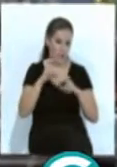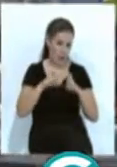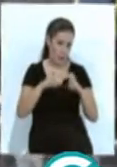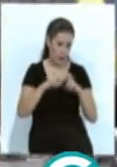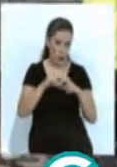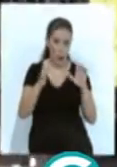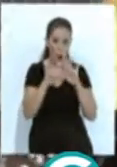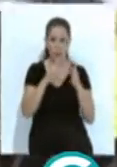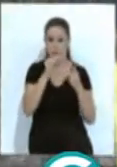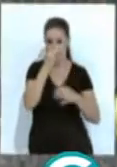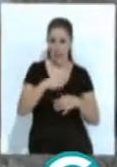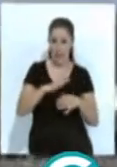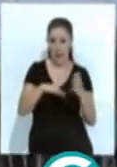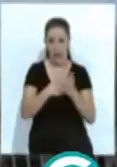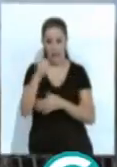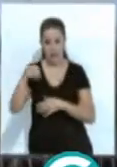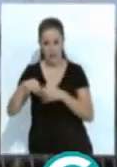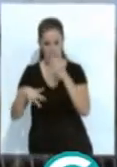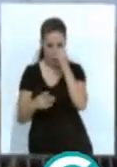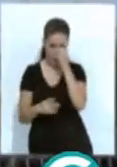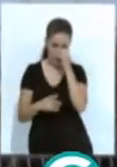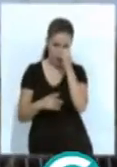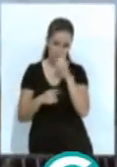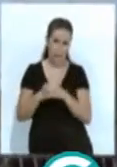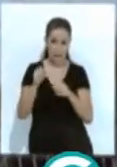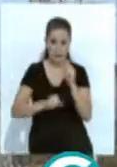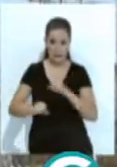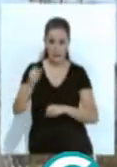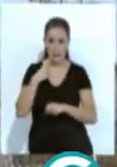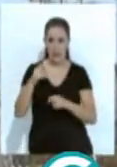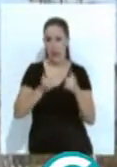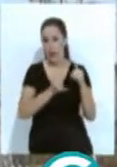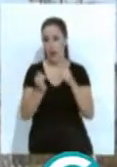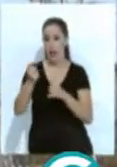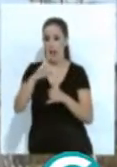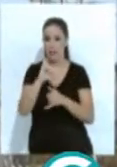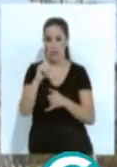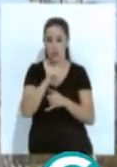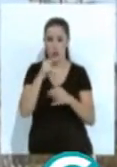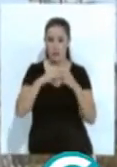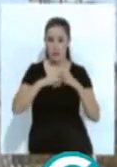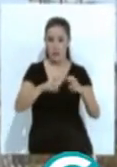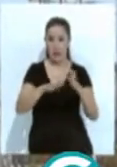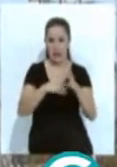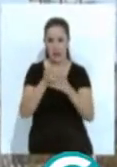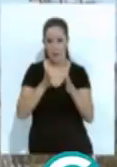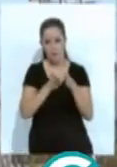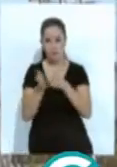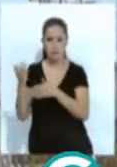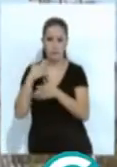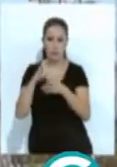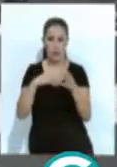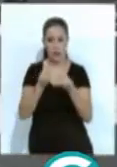conecta Chiclana hasta este punto en San Fernando. A partir de aquí, en el río Arillo, el tranvía pasa a la vía férrea hasta su